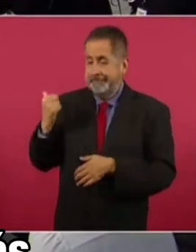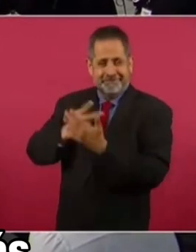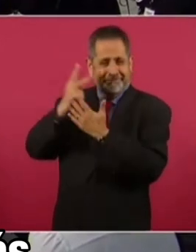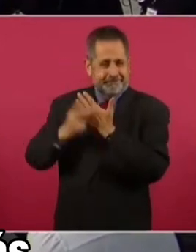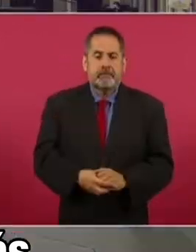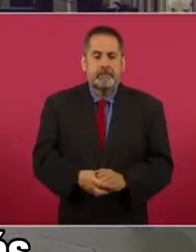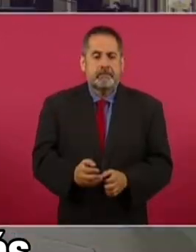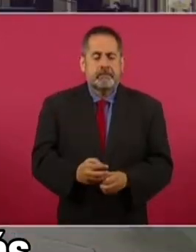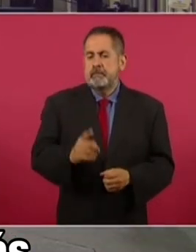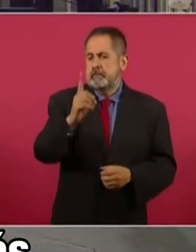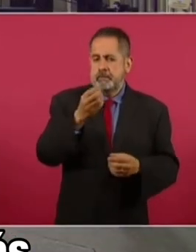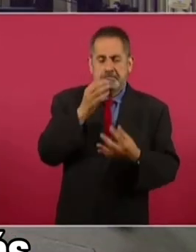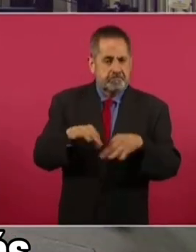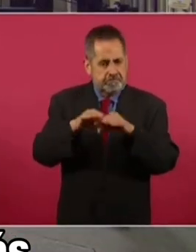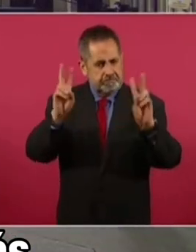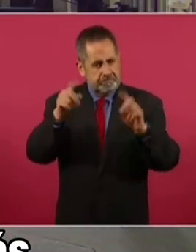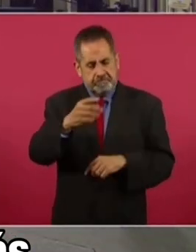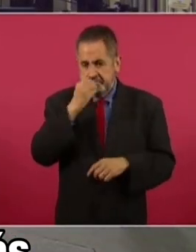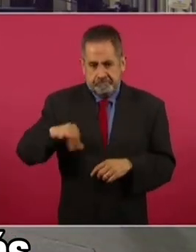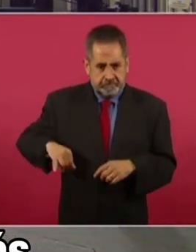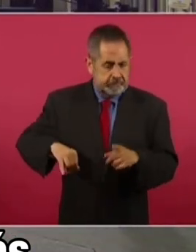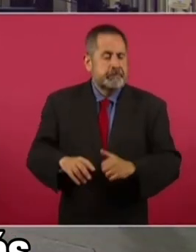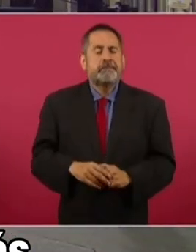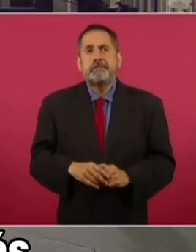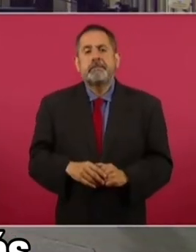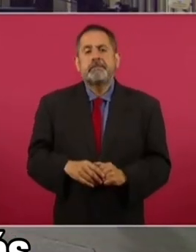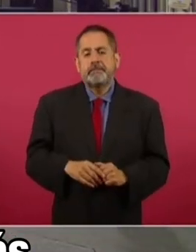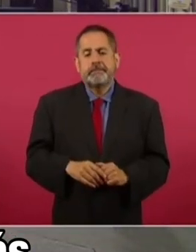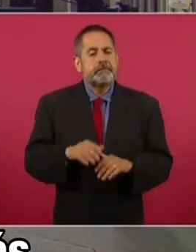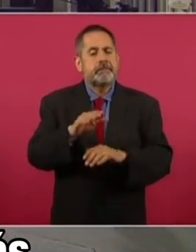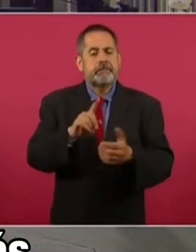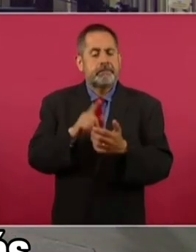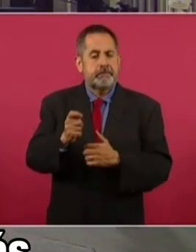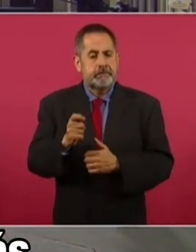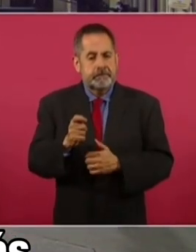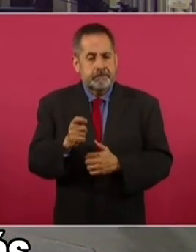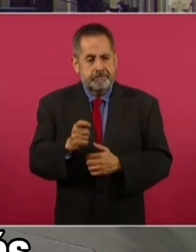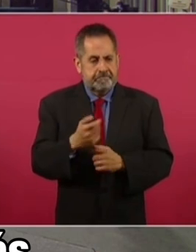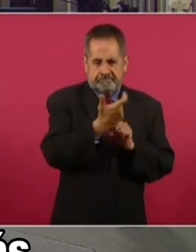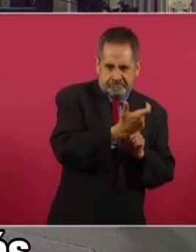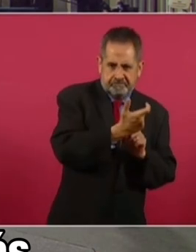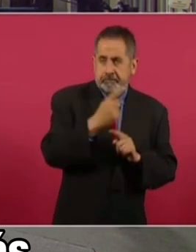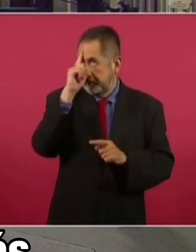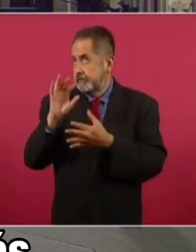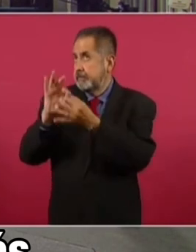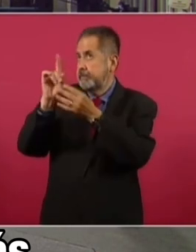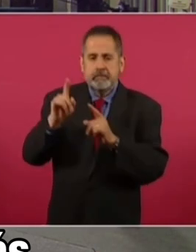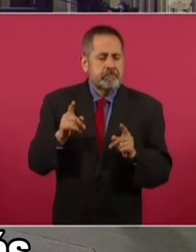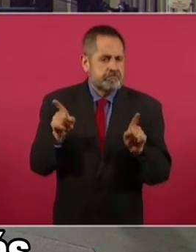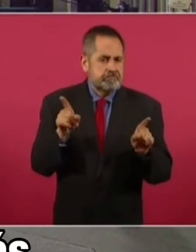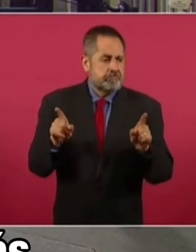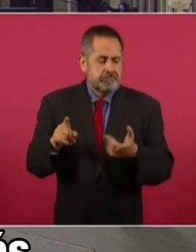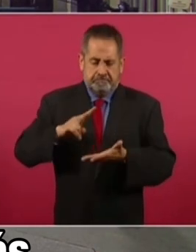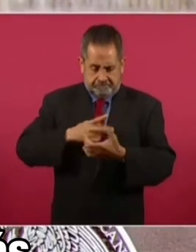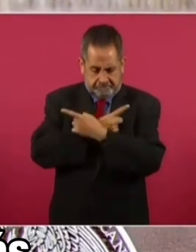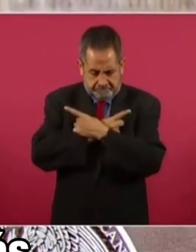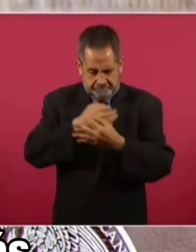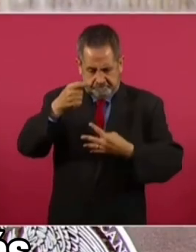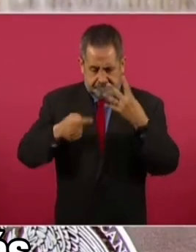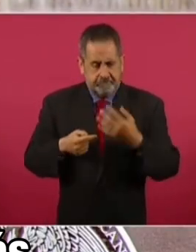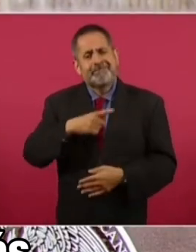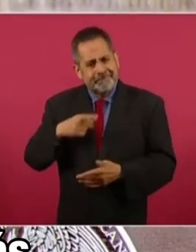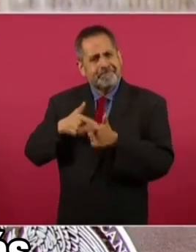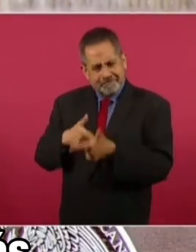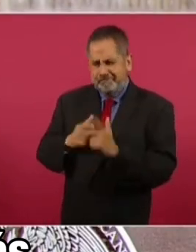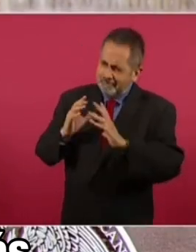este programa de los jueves. Es muy interesante el tema sobre lo material y lo espiritual, sobre los valores. Hay